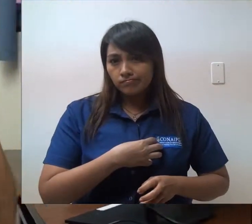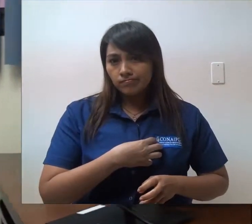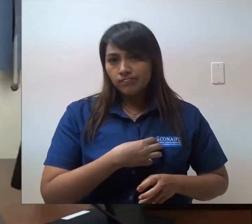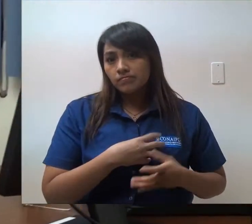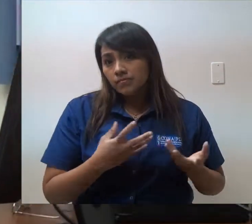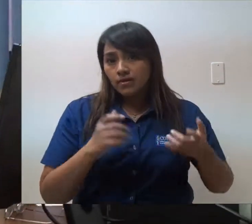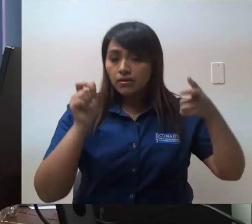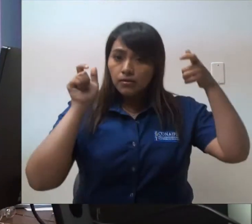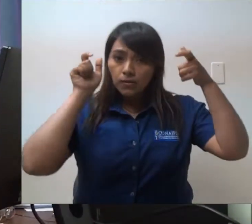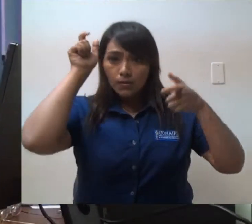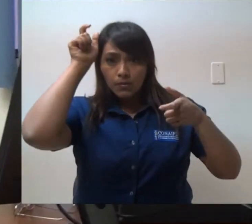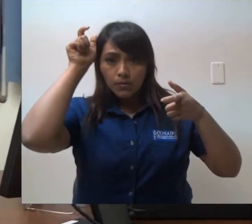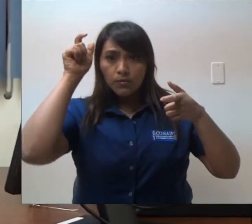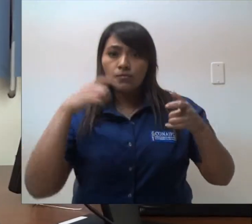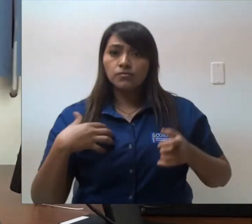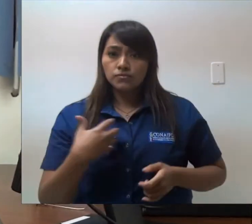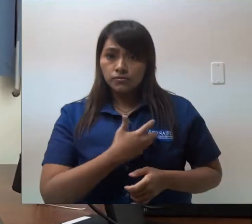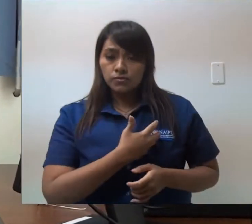la condición médica